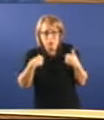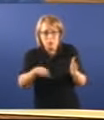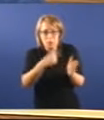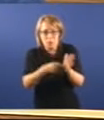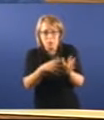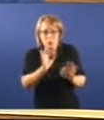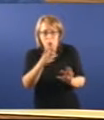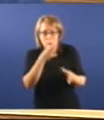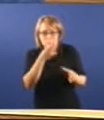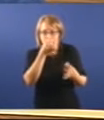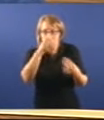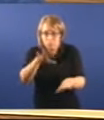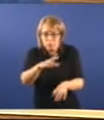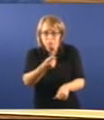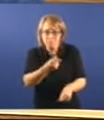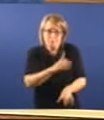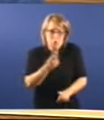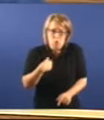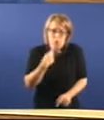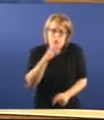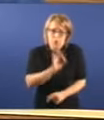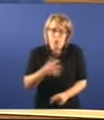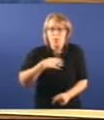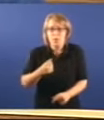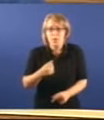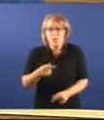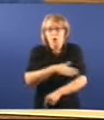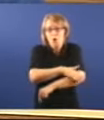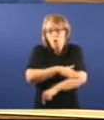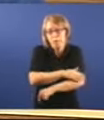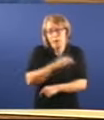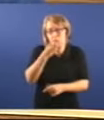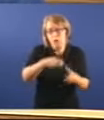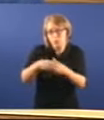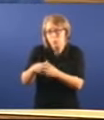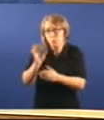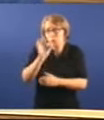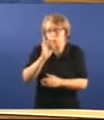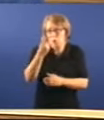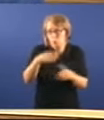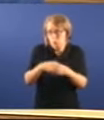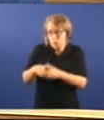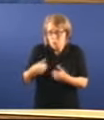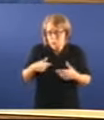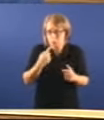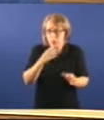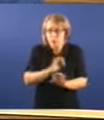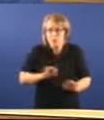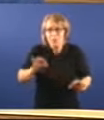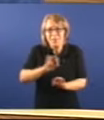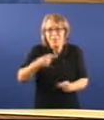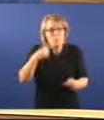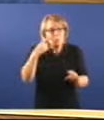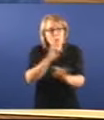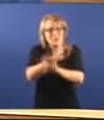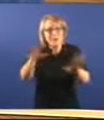total o resto do goberno. Dos gobernos tripartito ou do goberno bipartito. señorías, o que está claro é que para vostedes os